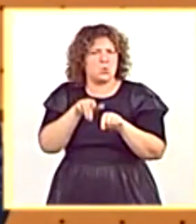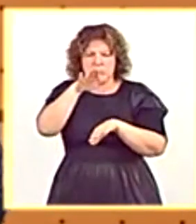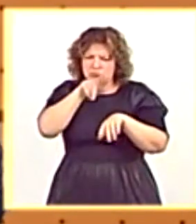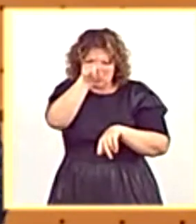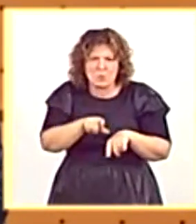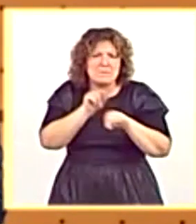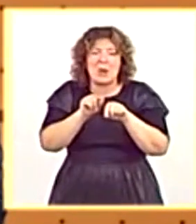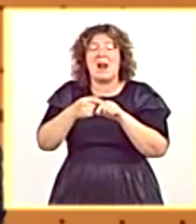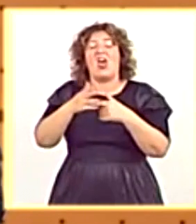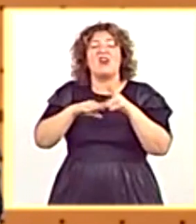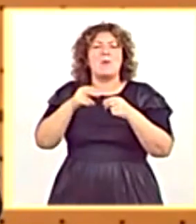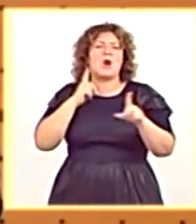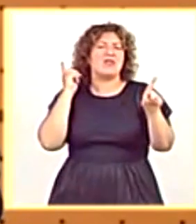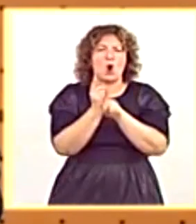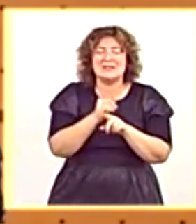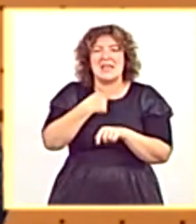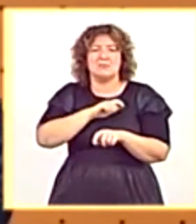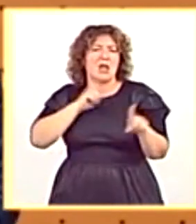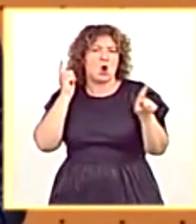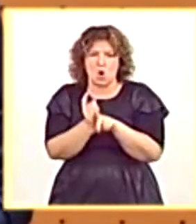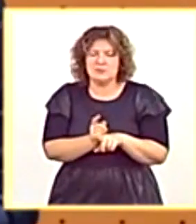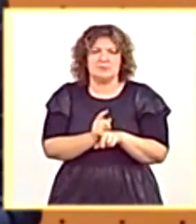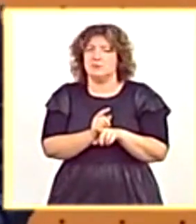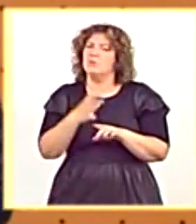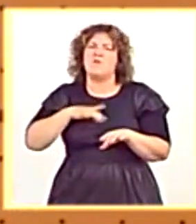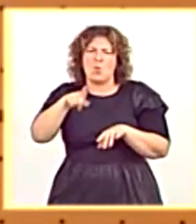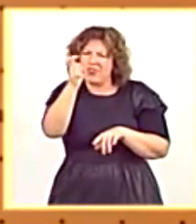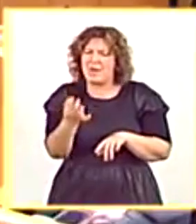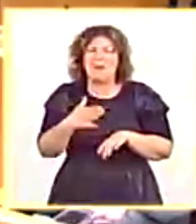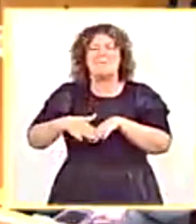y para España. Pida perdón y márchese ya.